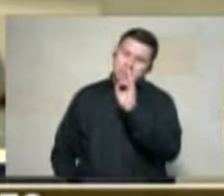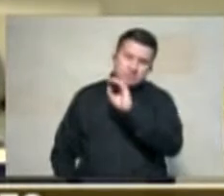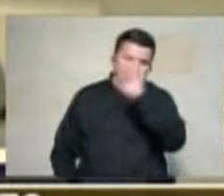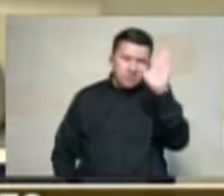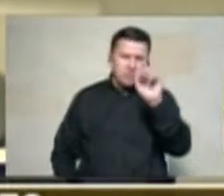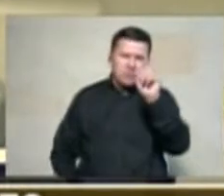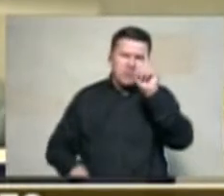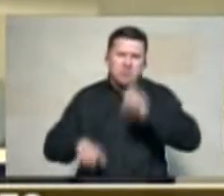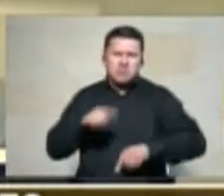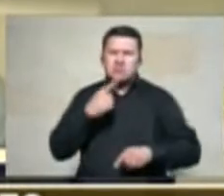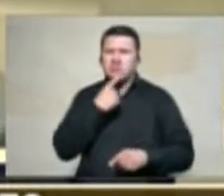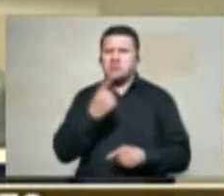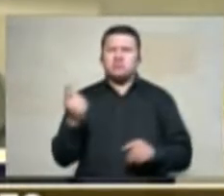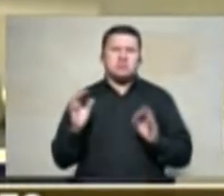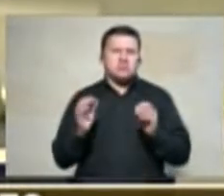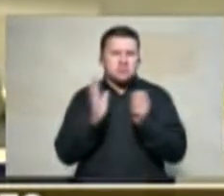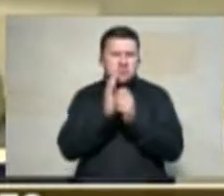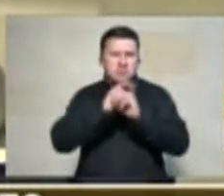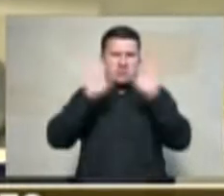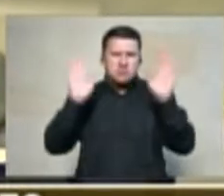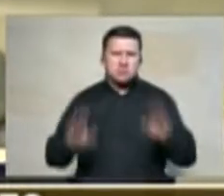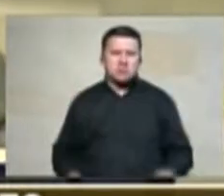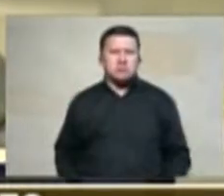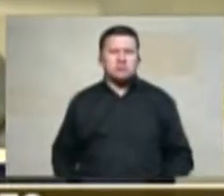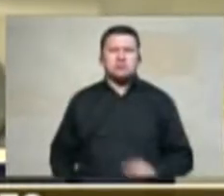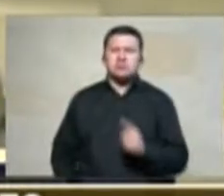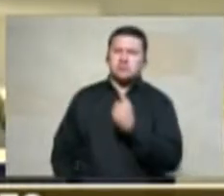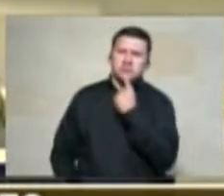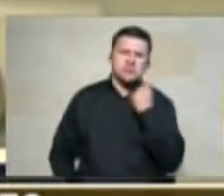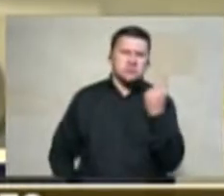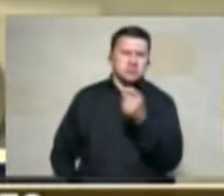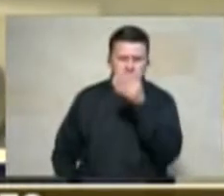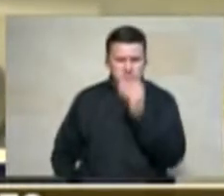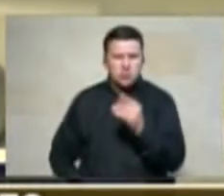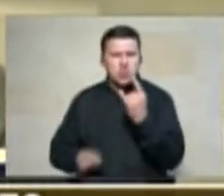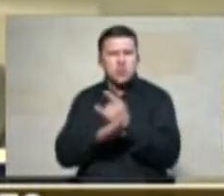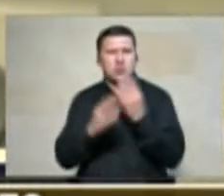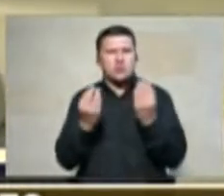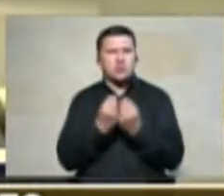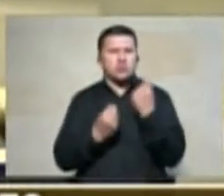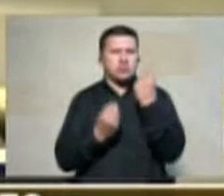claridad sino que solamente se utiliza solamente en esa narrativa